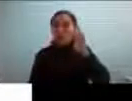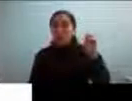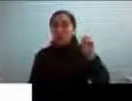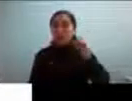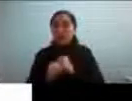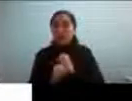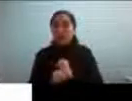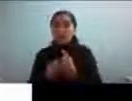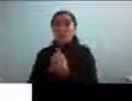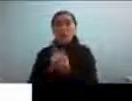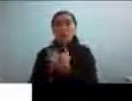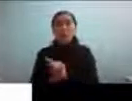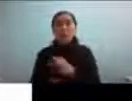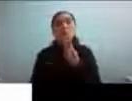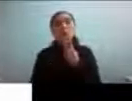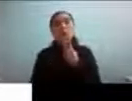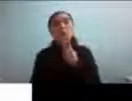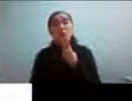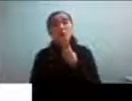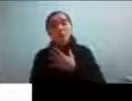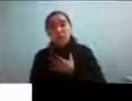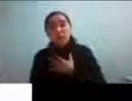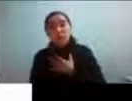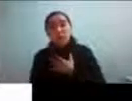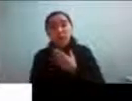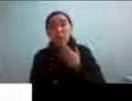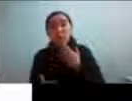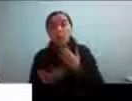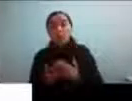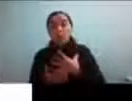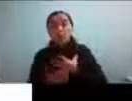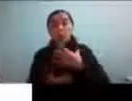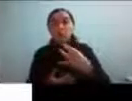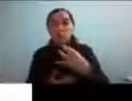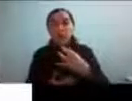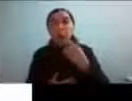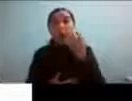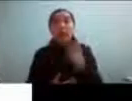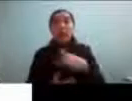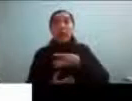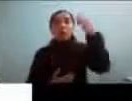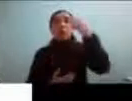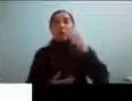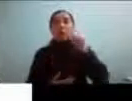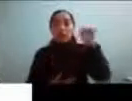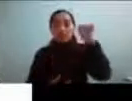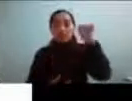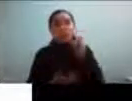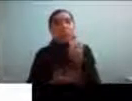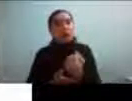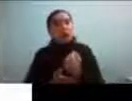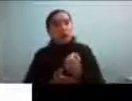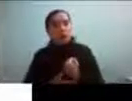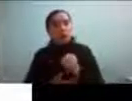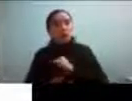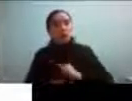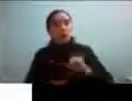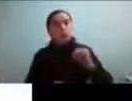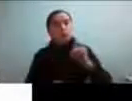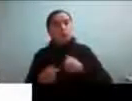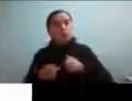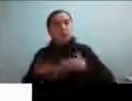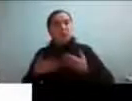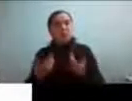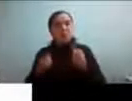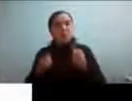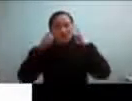cambió respecto del diagnóstico les ayudó muchísimo siempre se habían sentido bastante fuera de